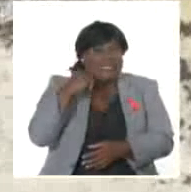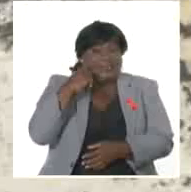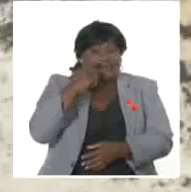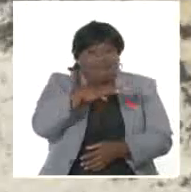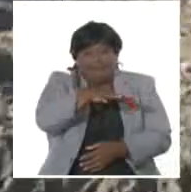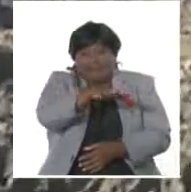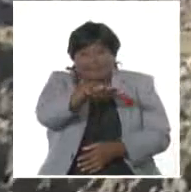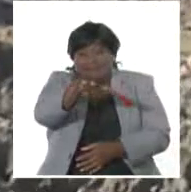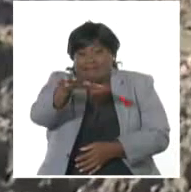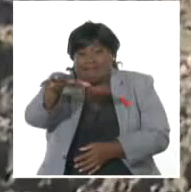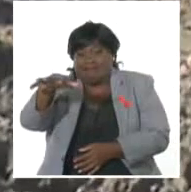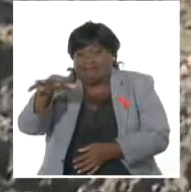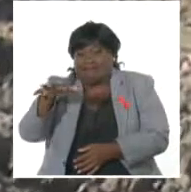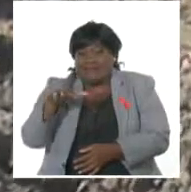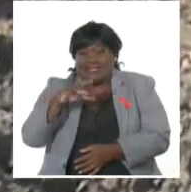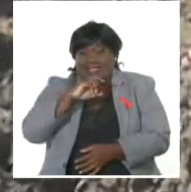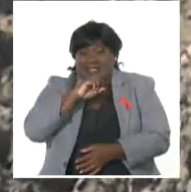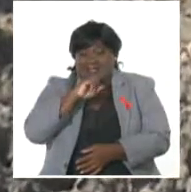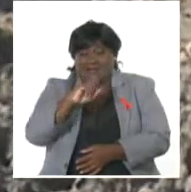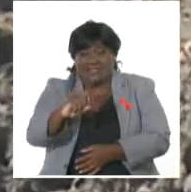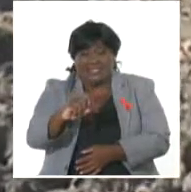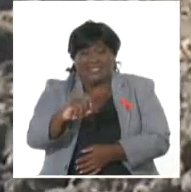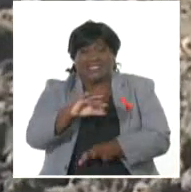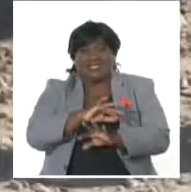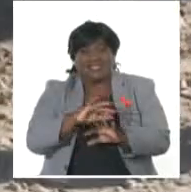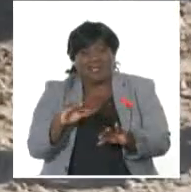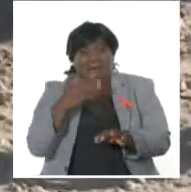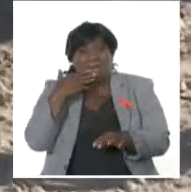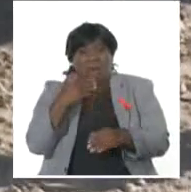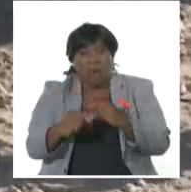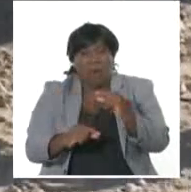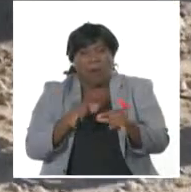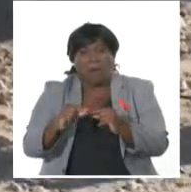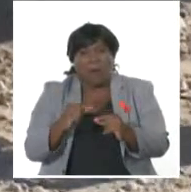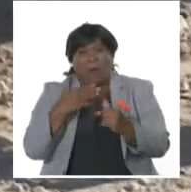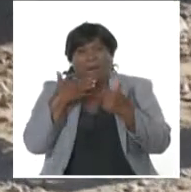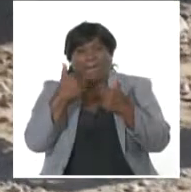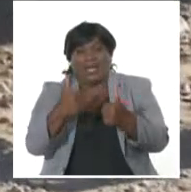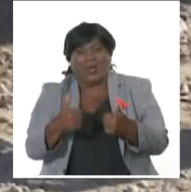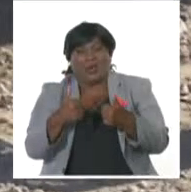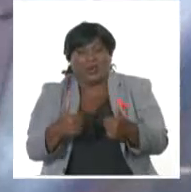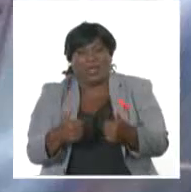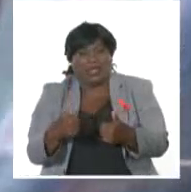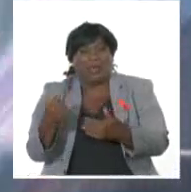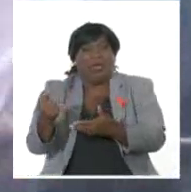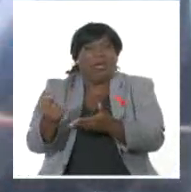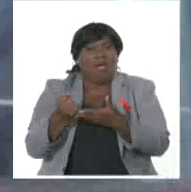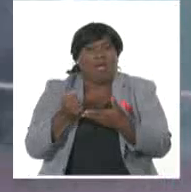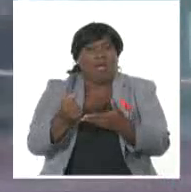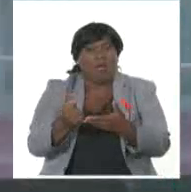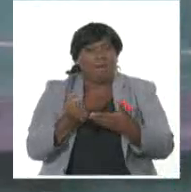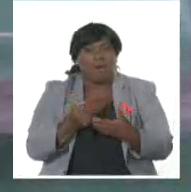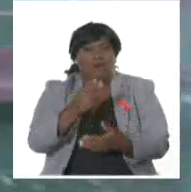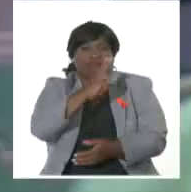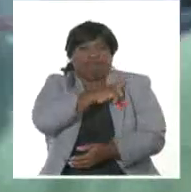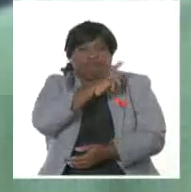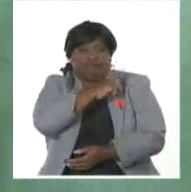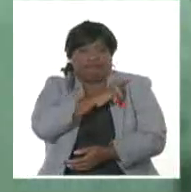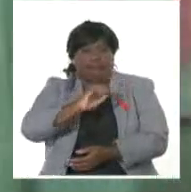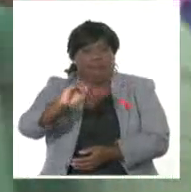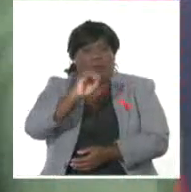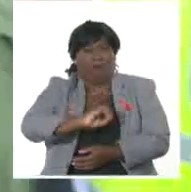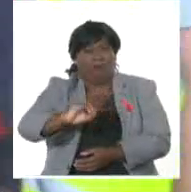y municipios del este de Guantánamo comienza a despejarse. Incentiva al pueblo el apoyo de fuerzas y directivos y organismos,